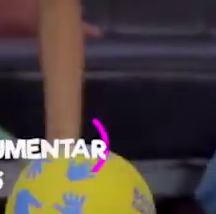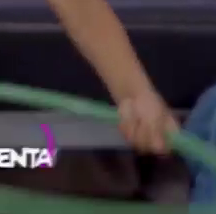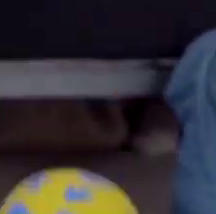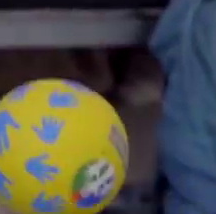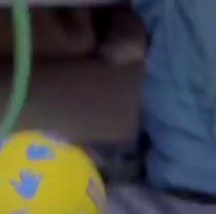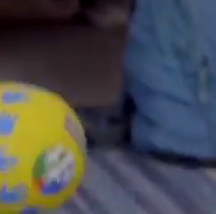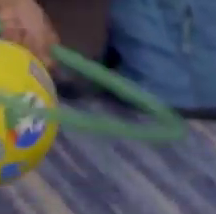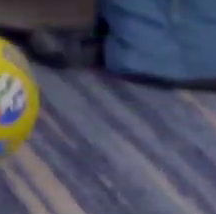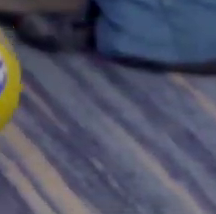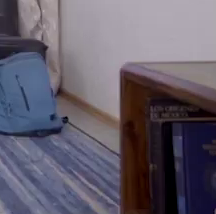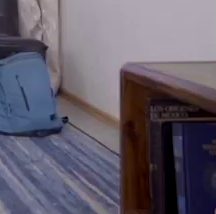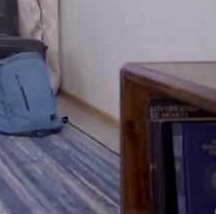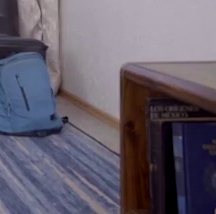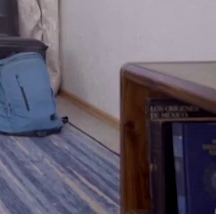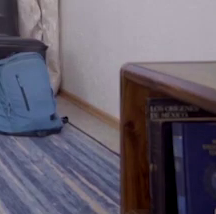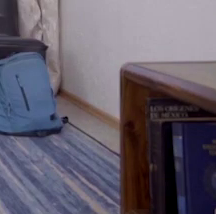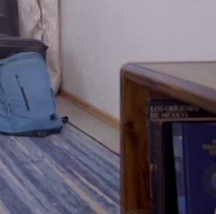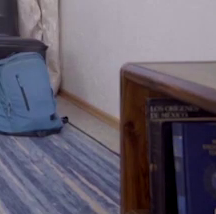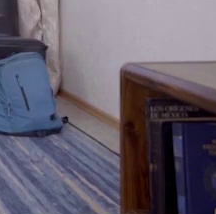¡Pues